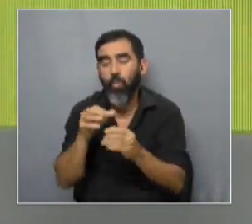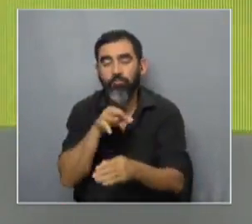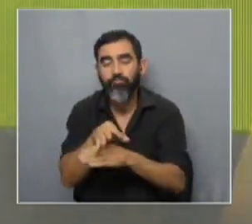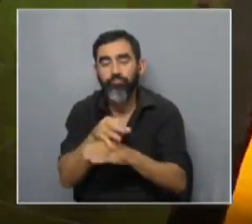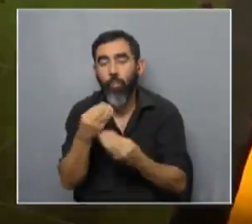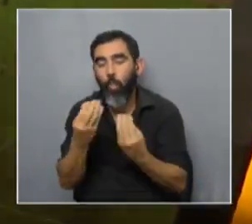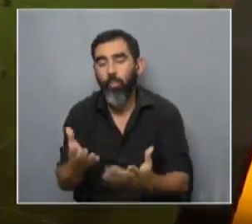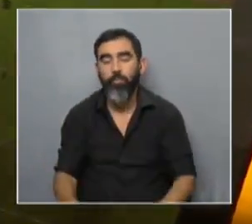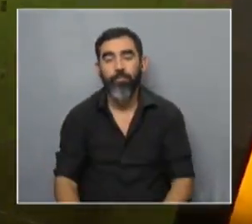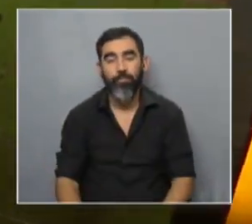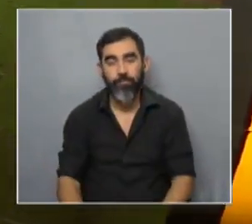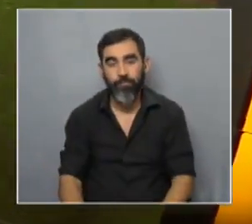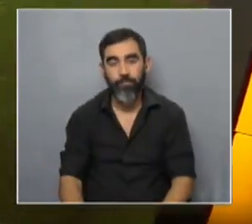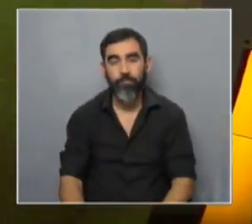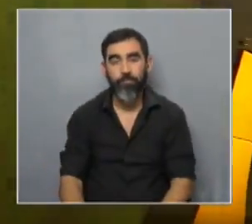entrenamiento